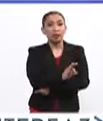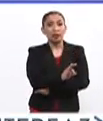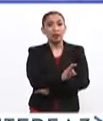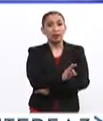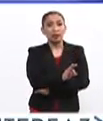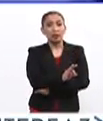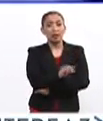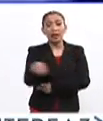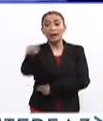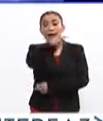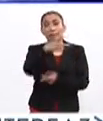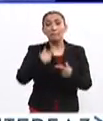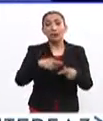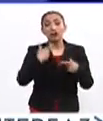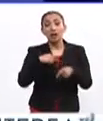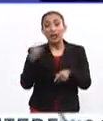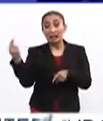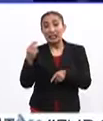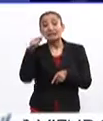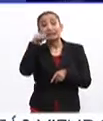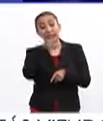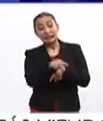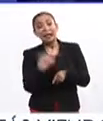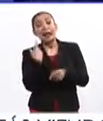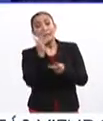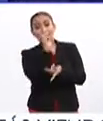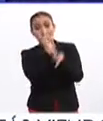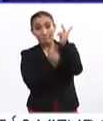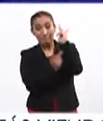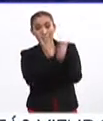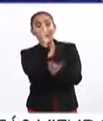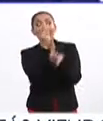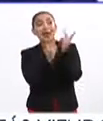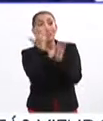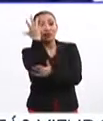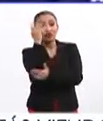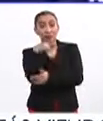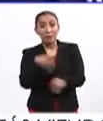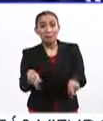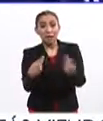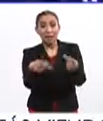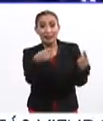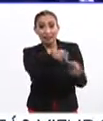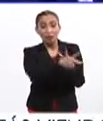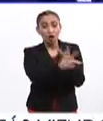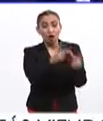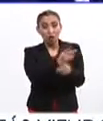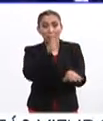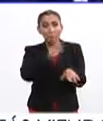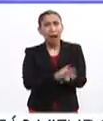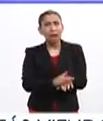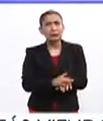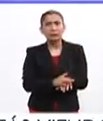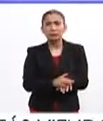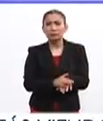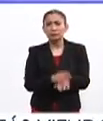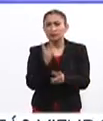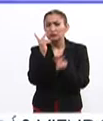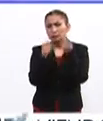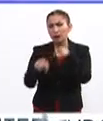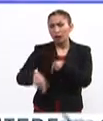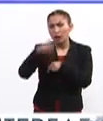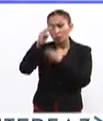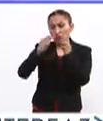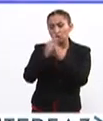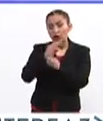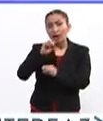La sociedad entera depende de las plantaciones forestales comerciales. El producto que más, por ejemplo, se planta en el